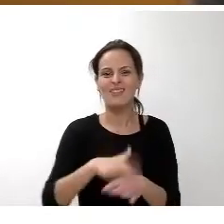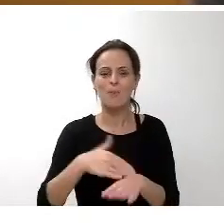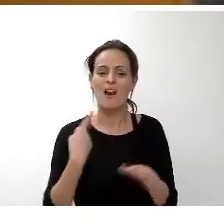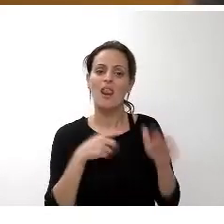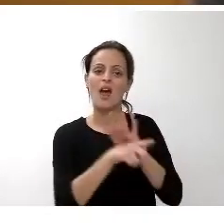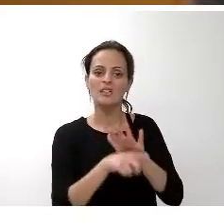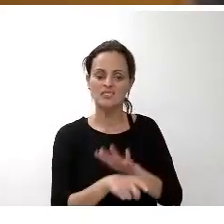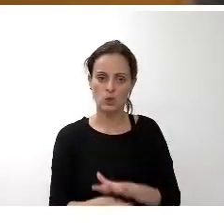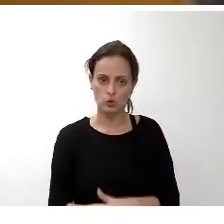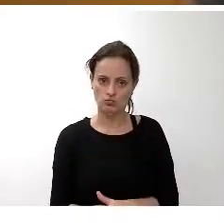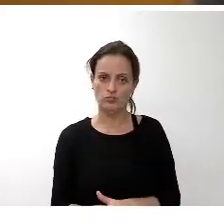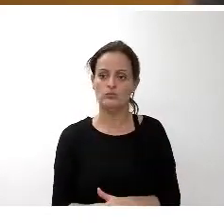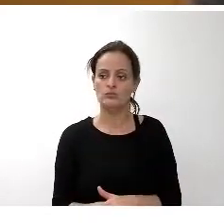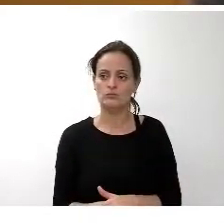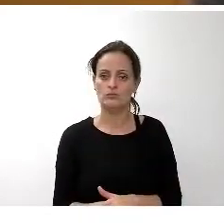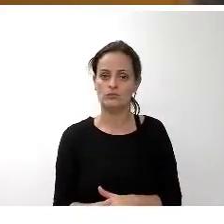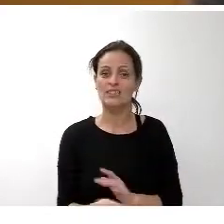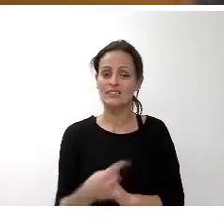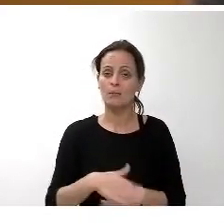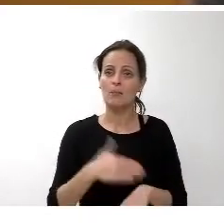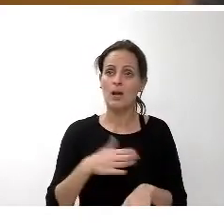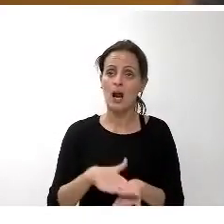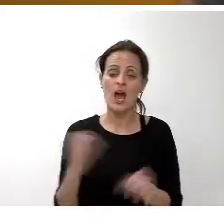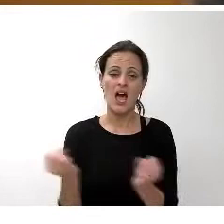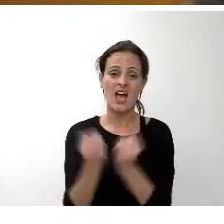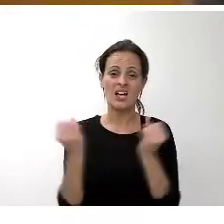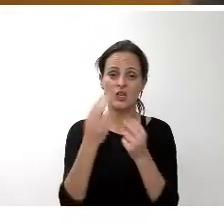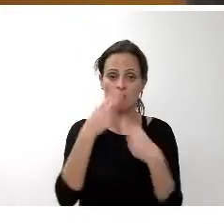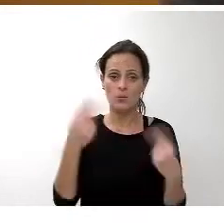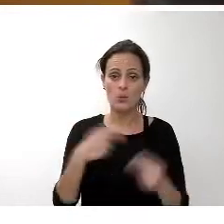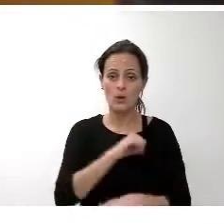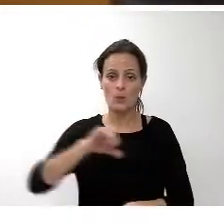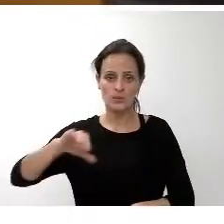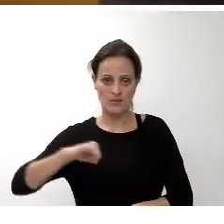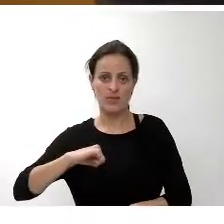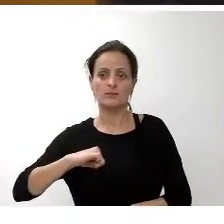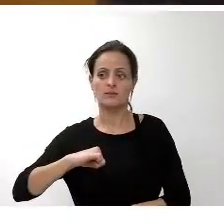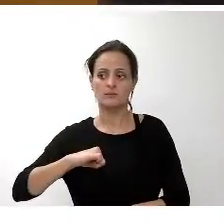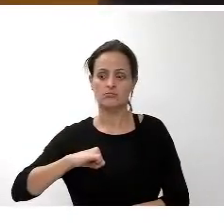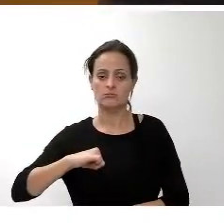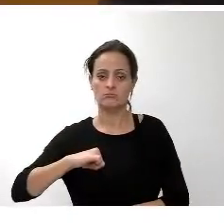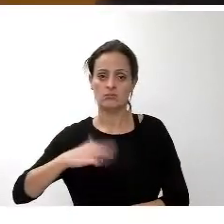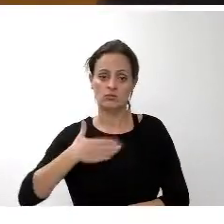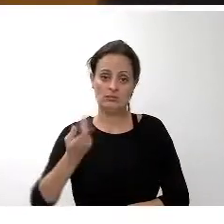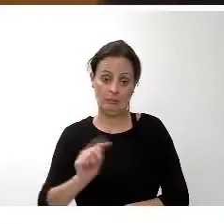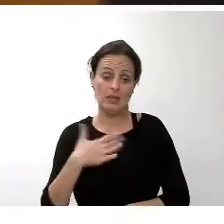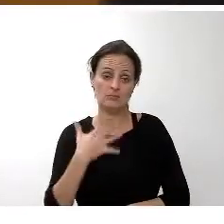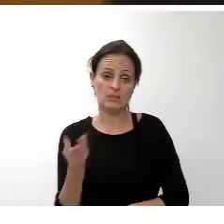relevantes y a las operaciones público-privadas que como secuencia de estas consultas formuladas al Estado de alguna manera se han